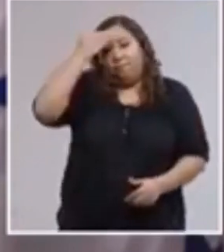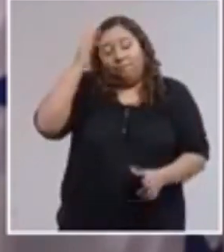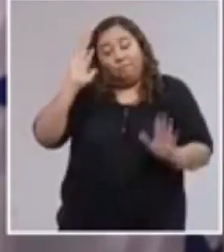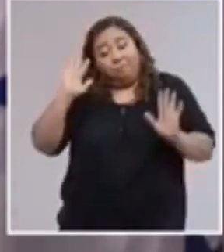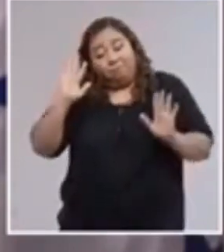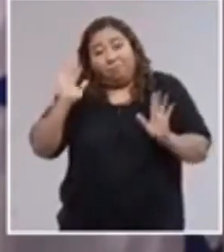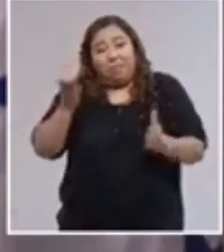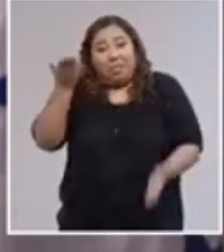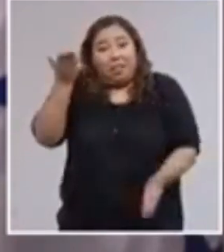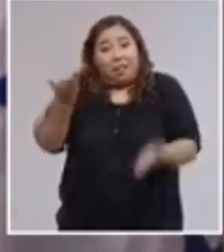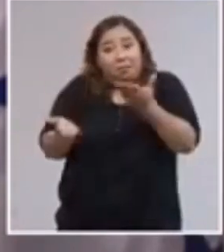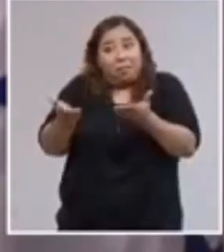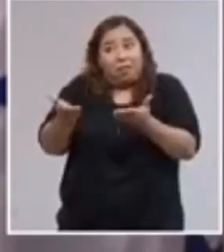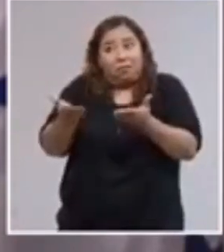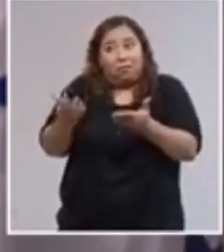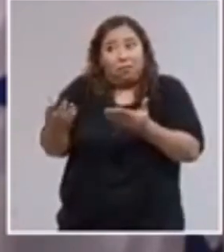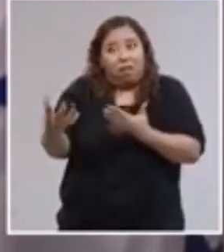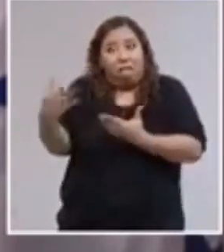con gran riesgo.